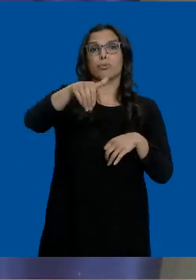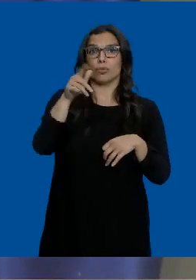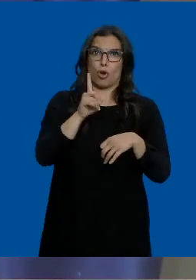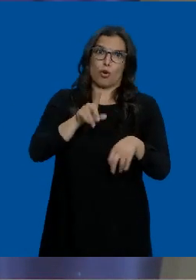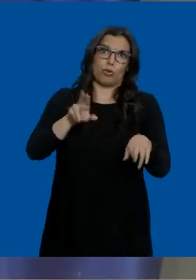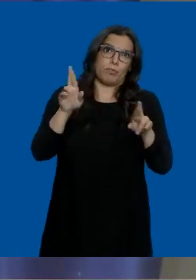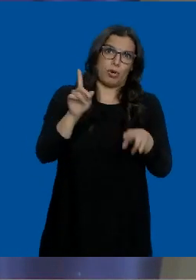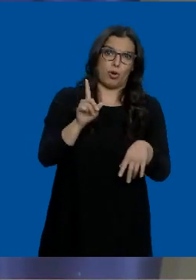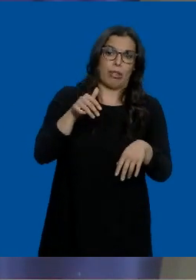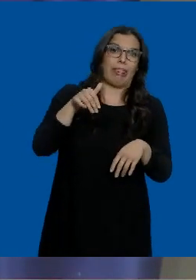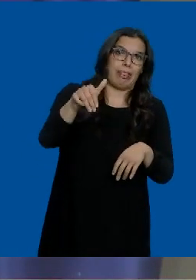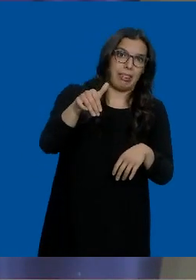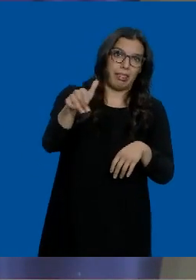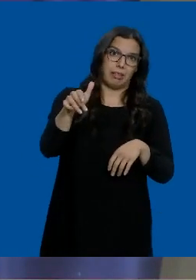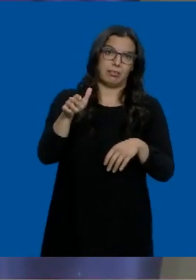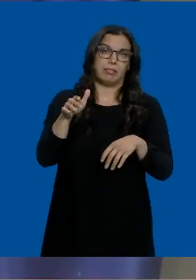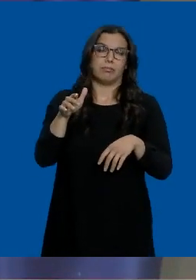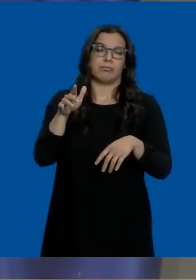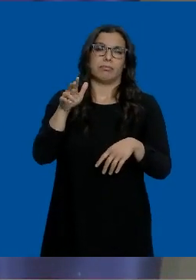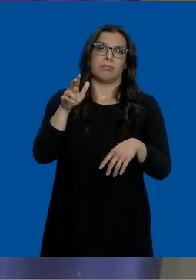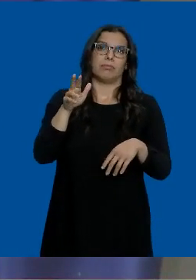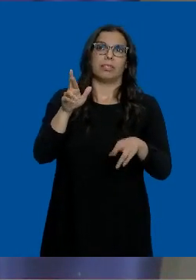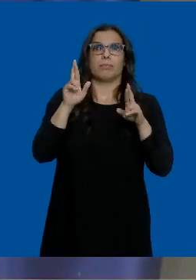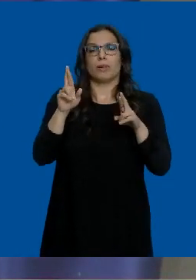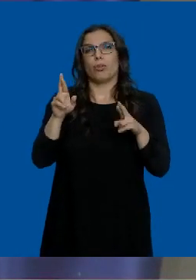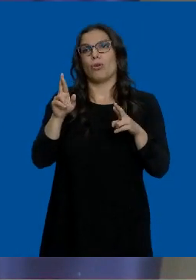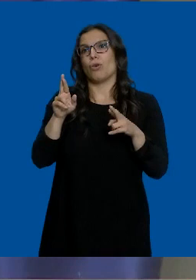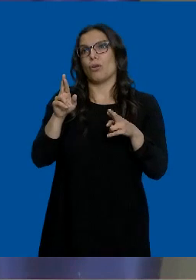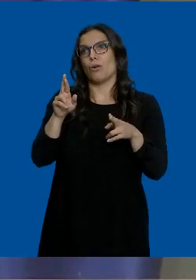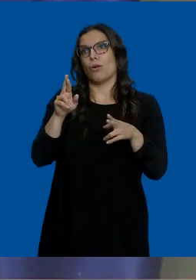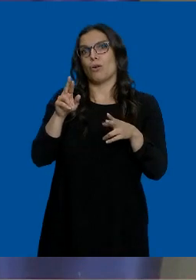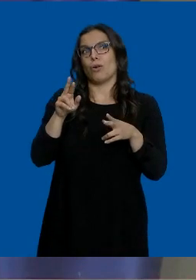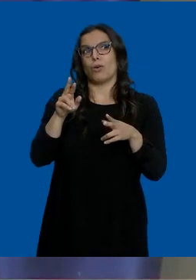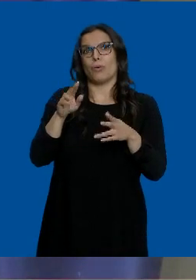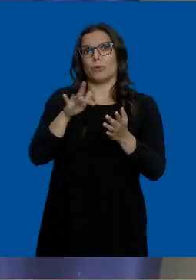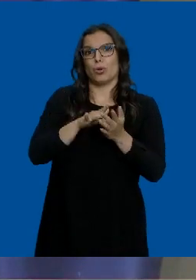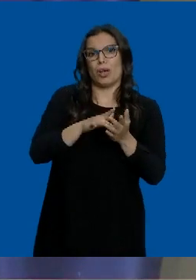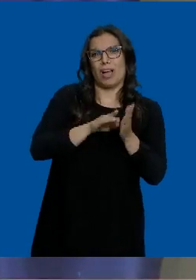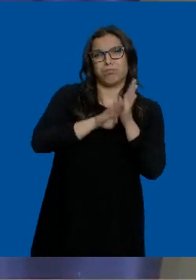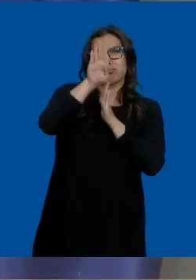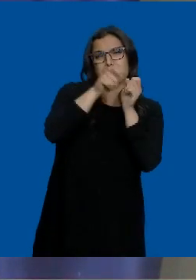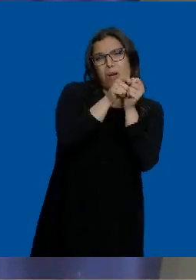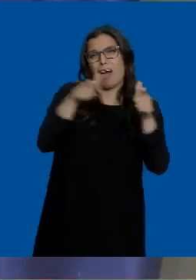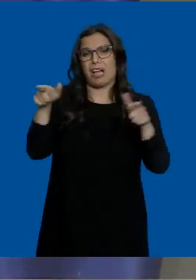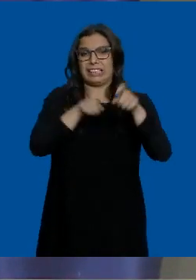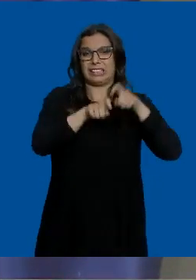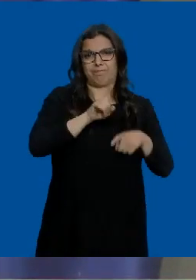Espero que no sea lejana y espero que esto no sea un nuevo crecimiento importante.